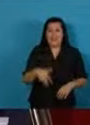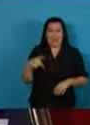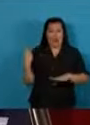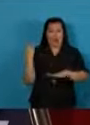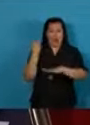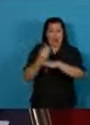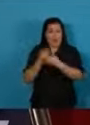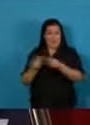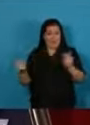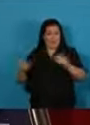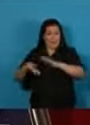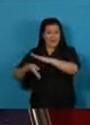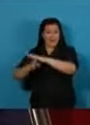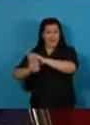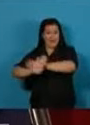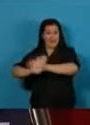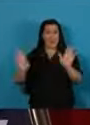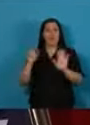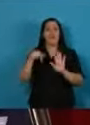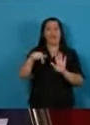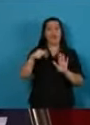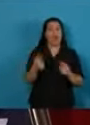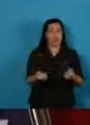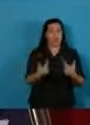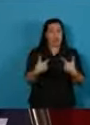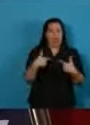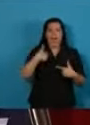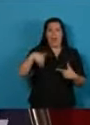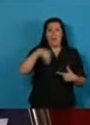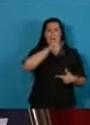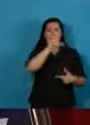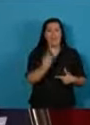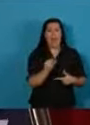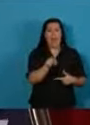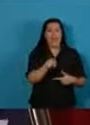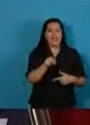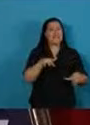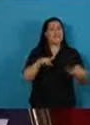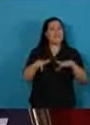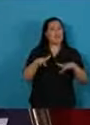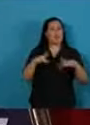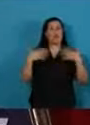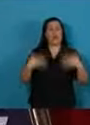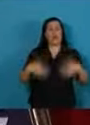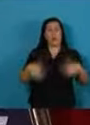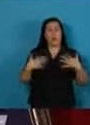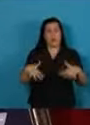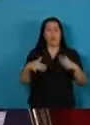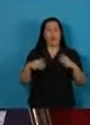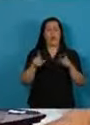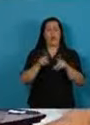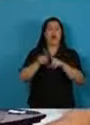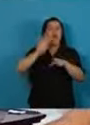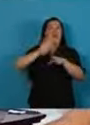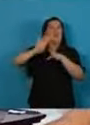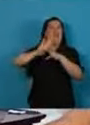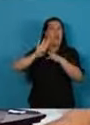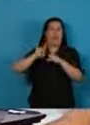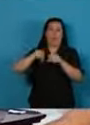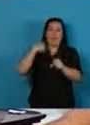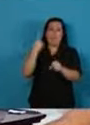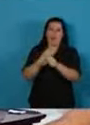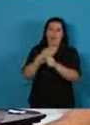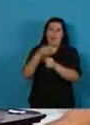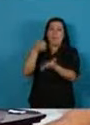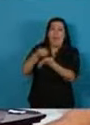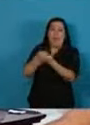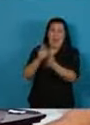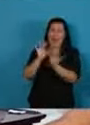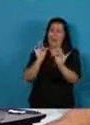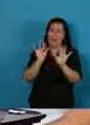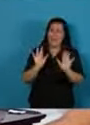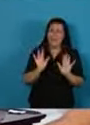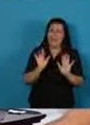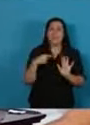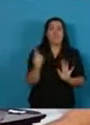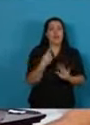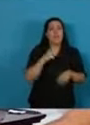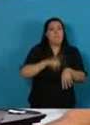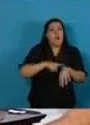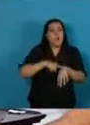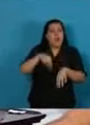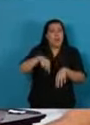su mandato ha dejado al país en una situación de virtual default. Por momentos siento estar